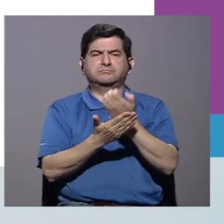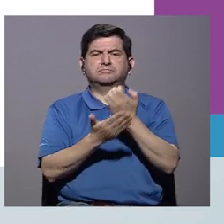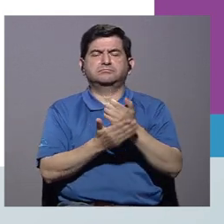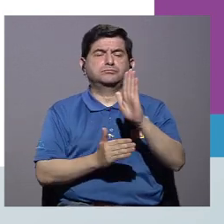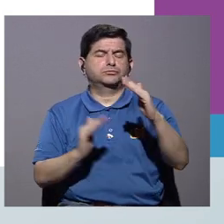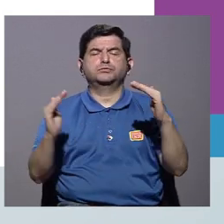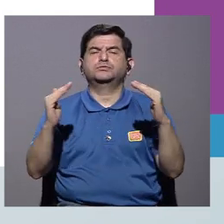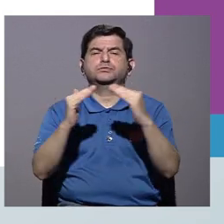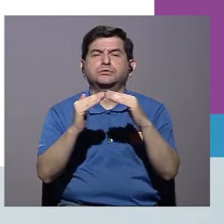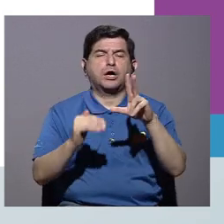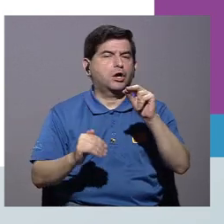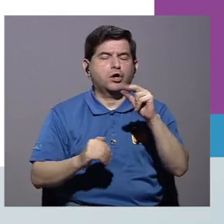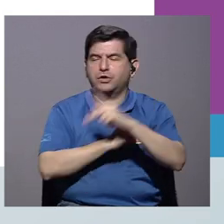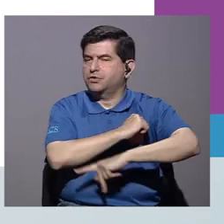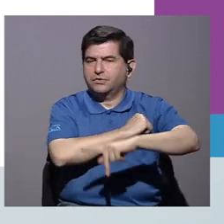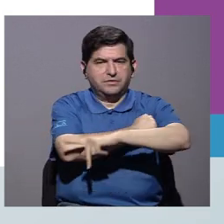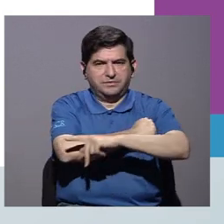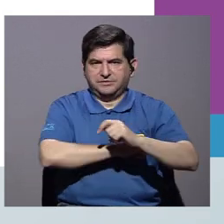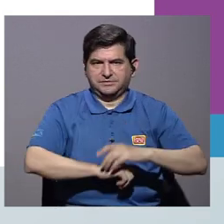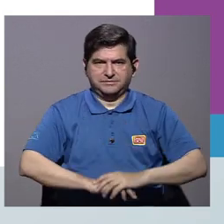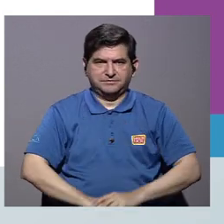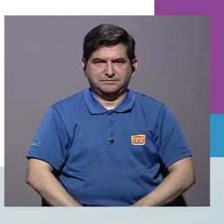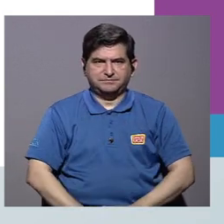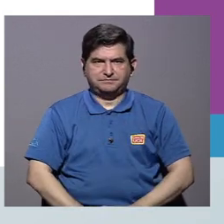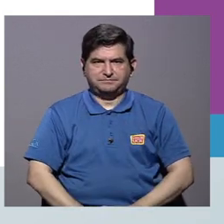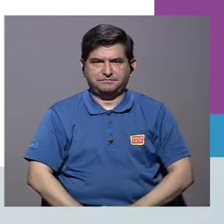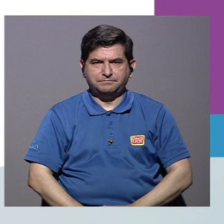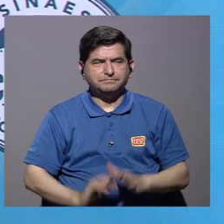economía de sus hogares que con la del país.